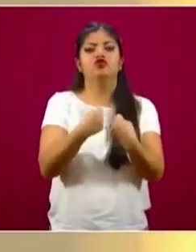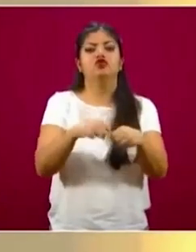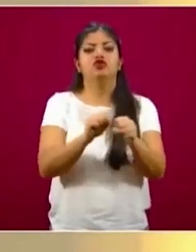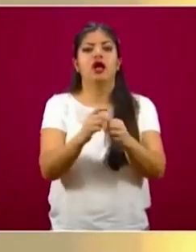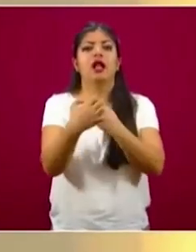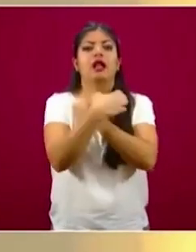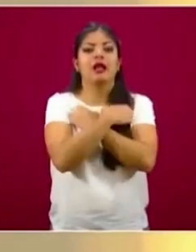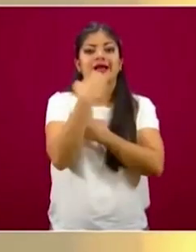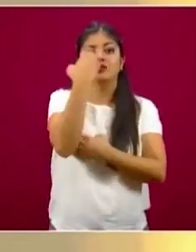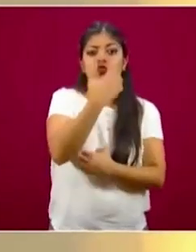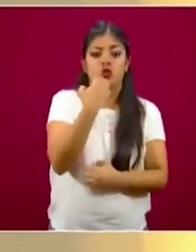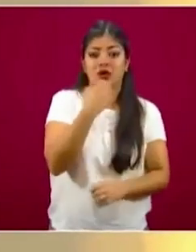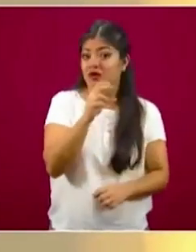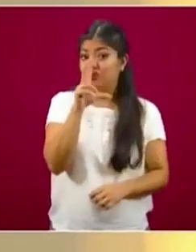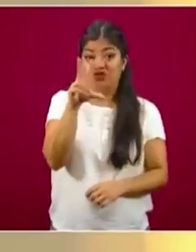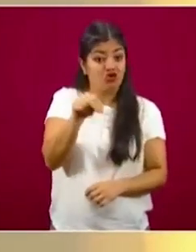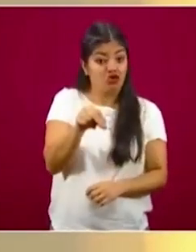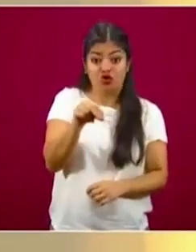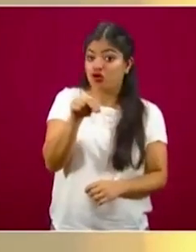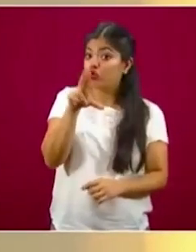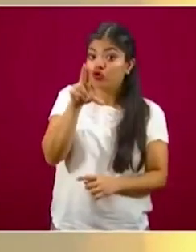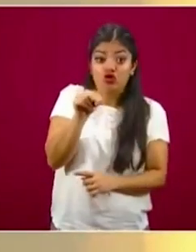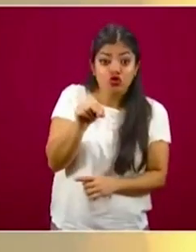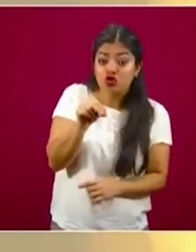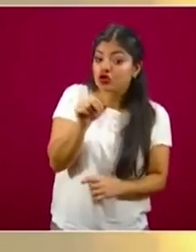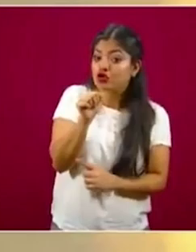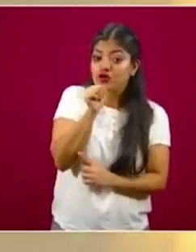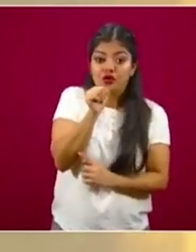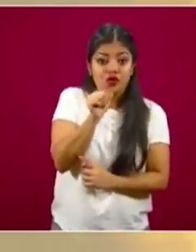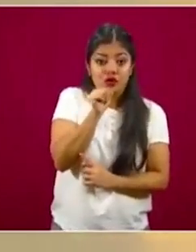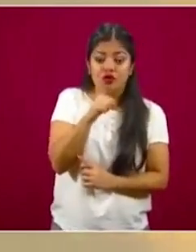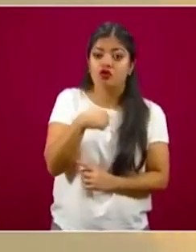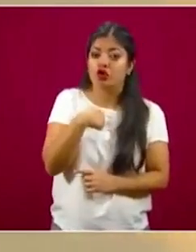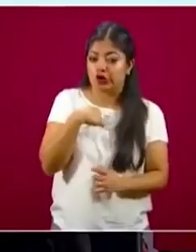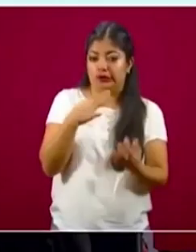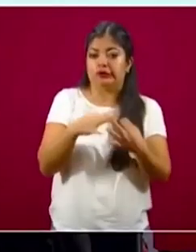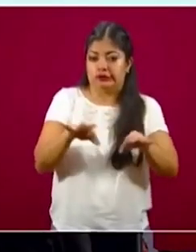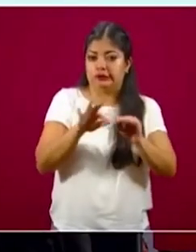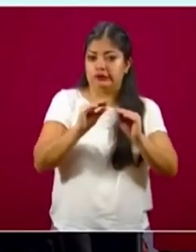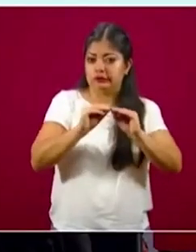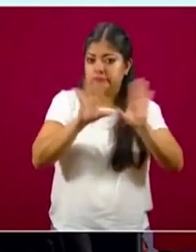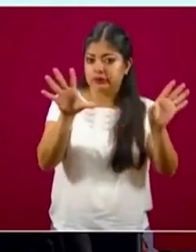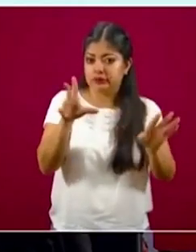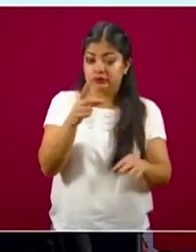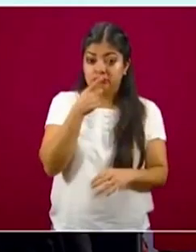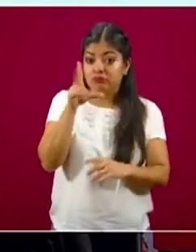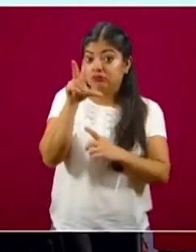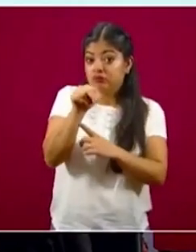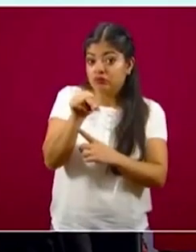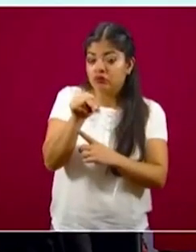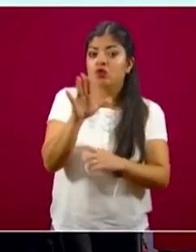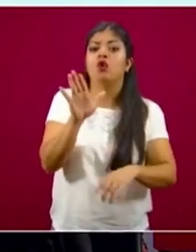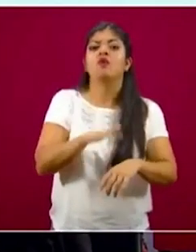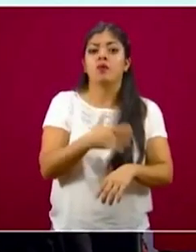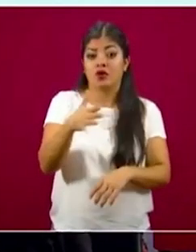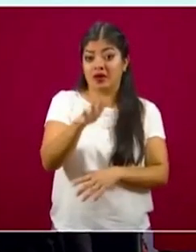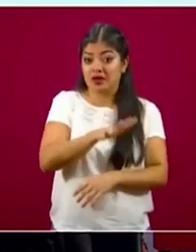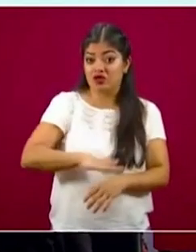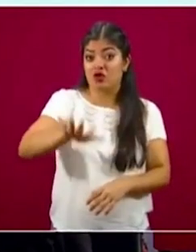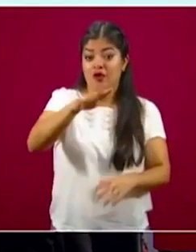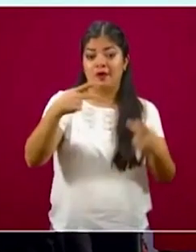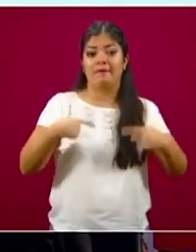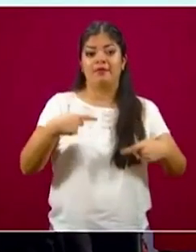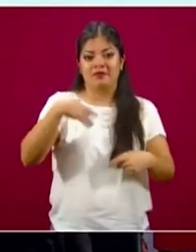educativas, no lo es, no lo es. Lo enfatizo porque es imprescindible que la sociedad sepa